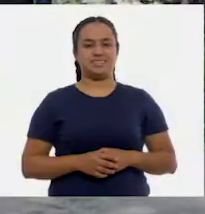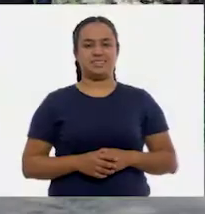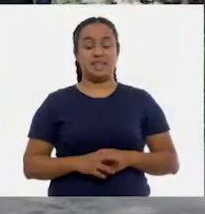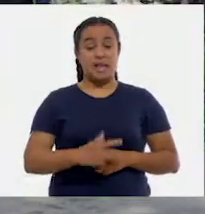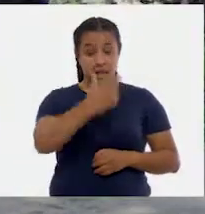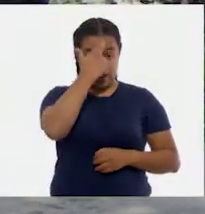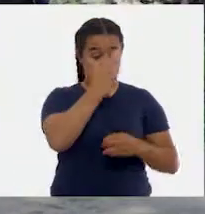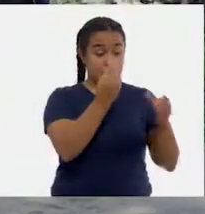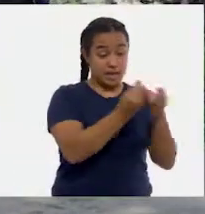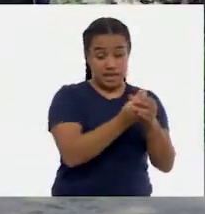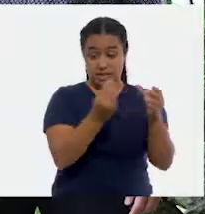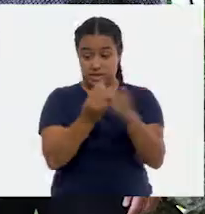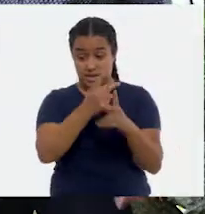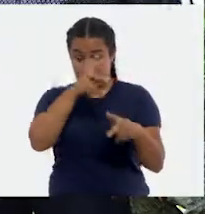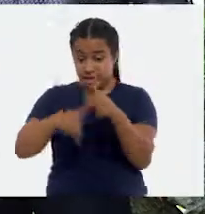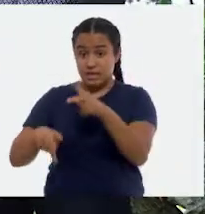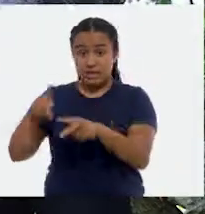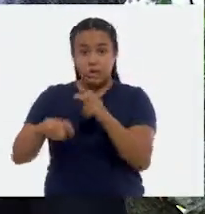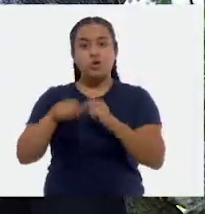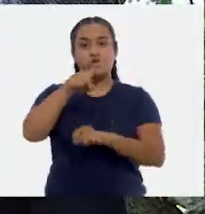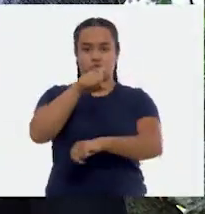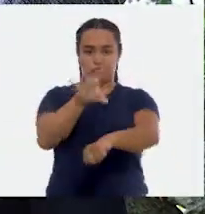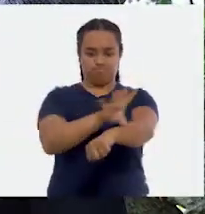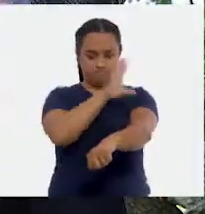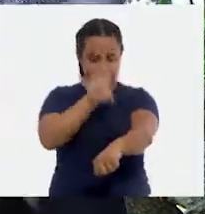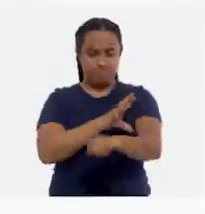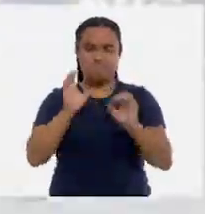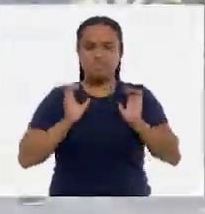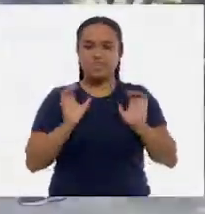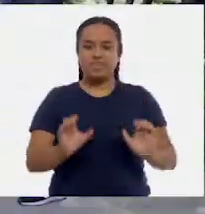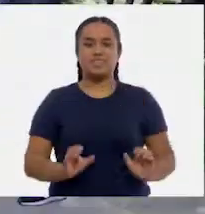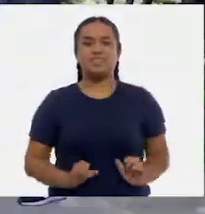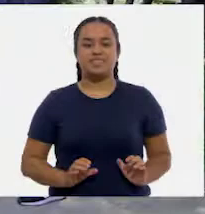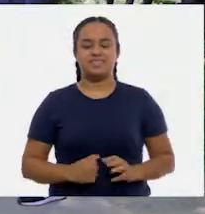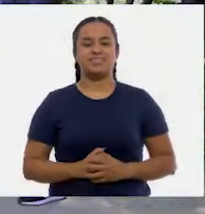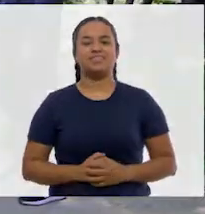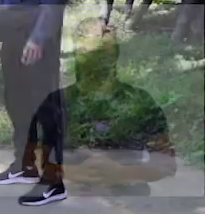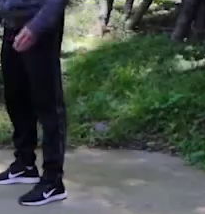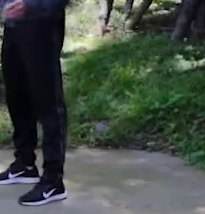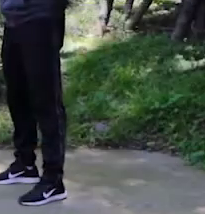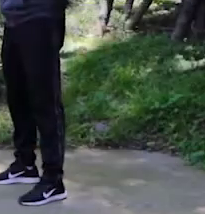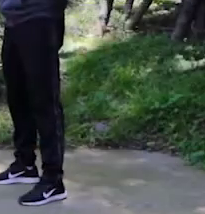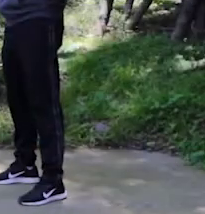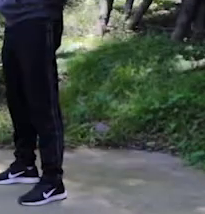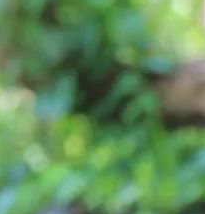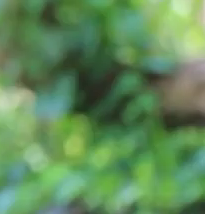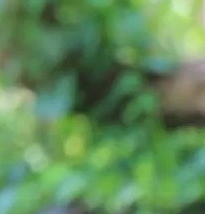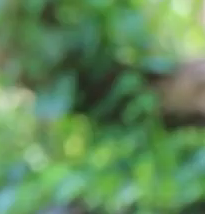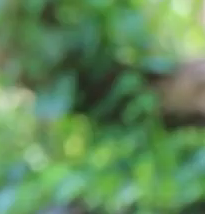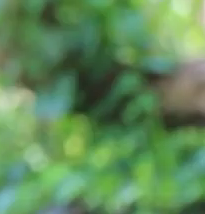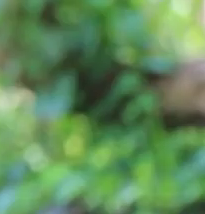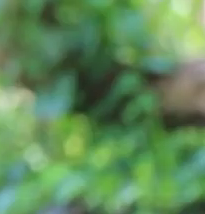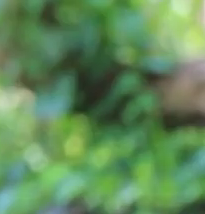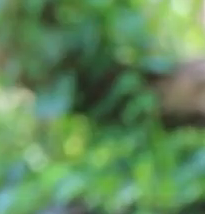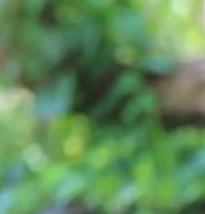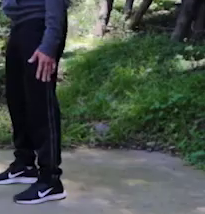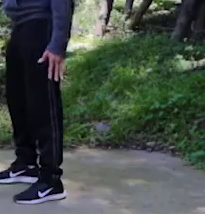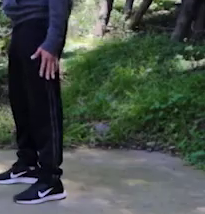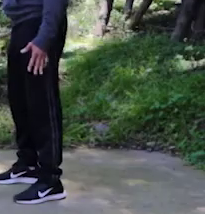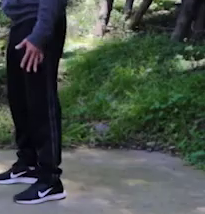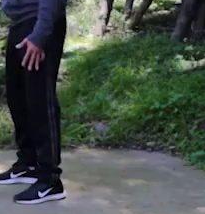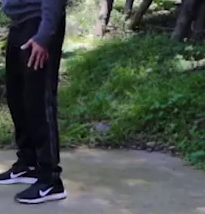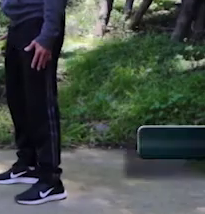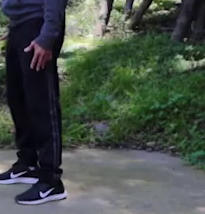Recuerda, entre clase y clase, activa tu cuerpo. En esta ocasión vamos a trabajar el tríceps. Vamos